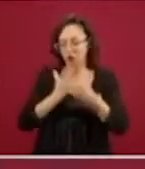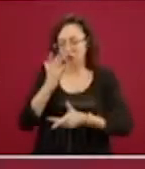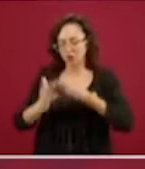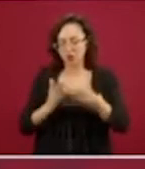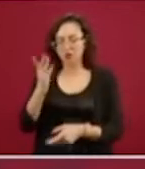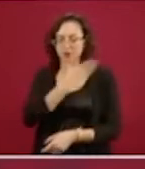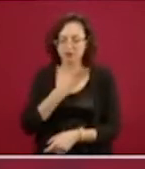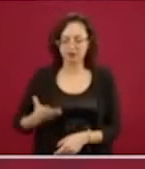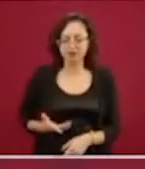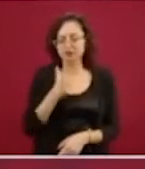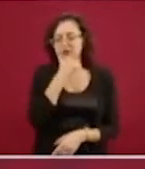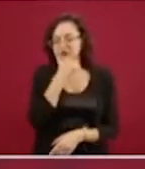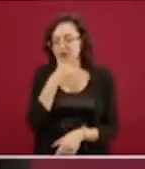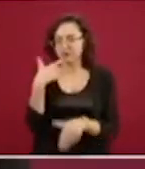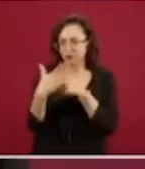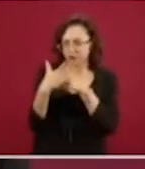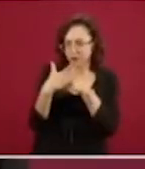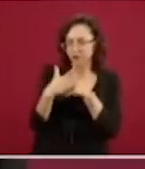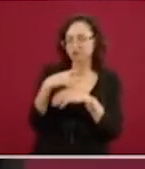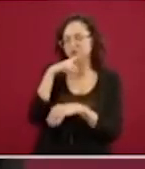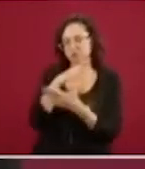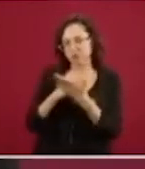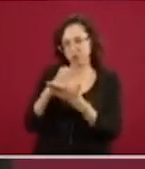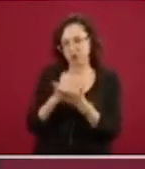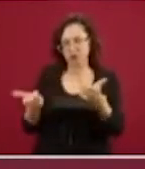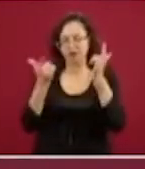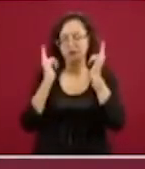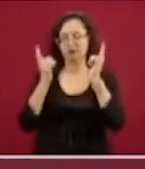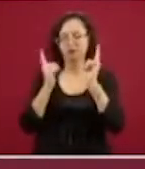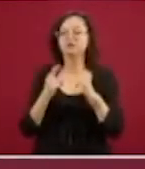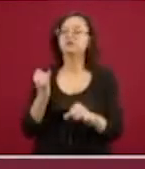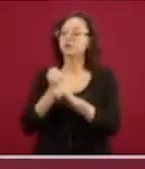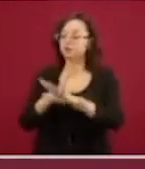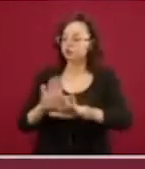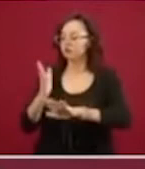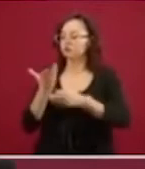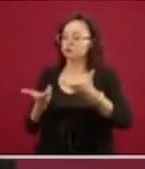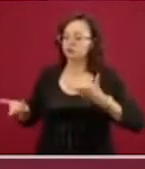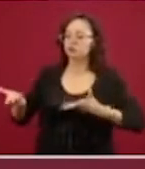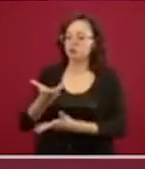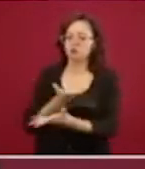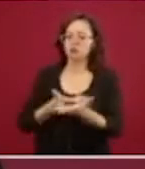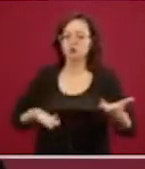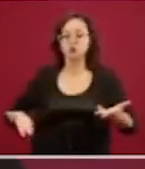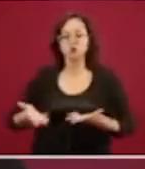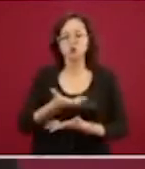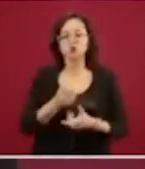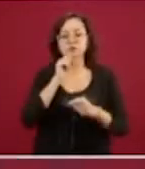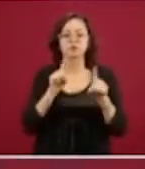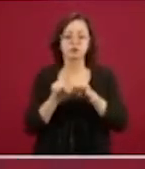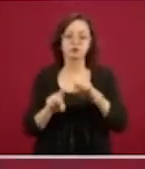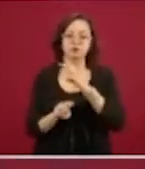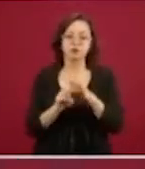ministro del Reino Unido, hemos estado intercambiando información y no sólo eso, insumos